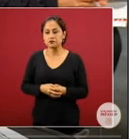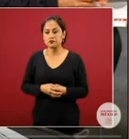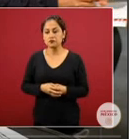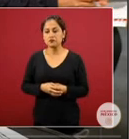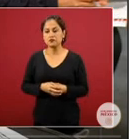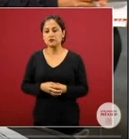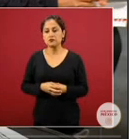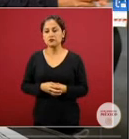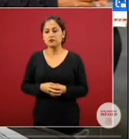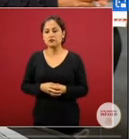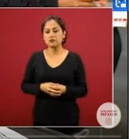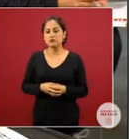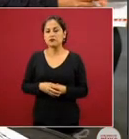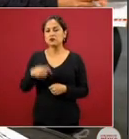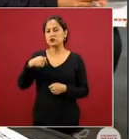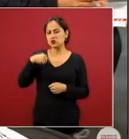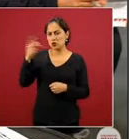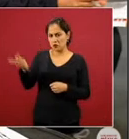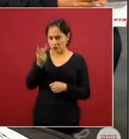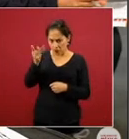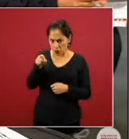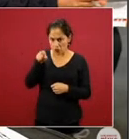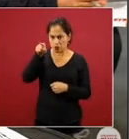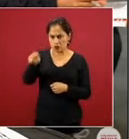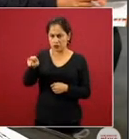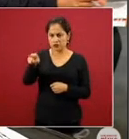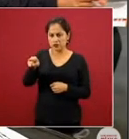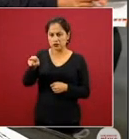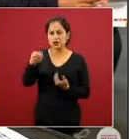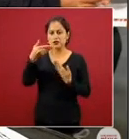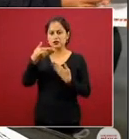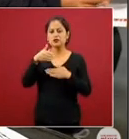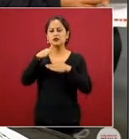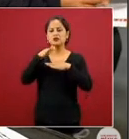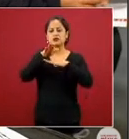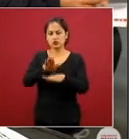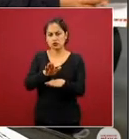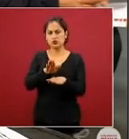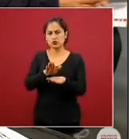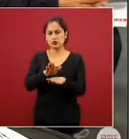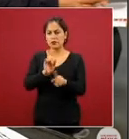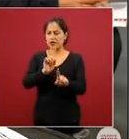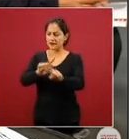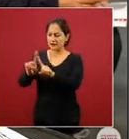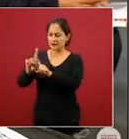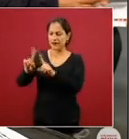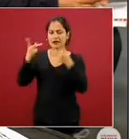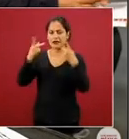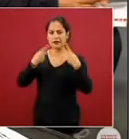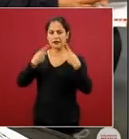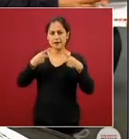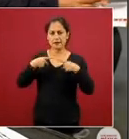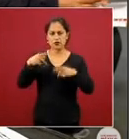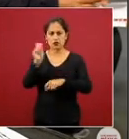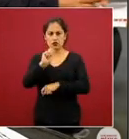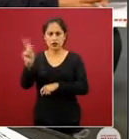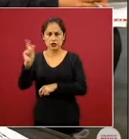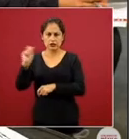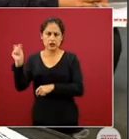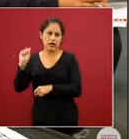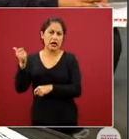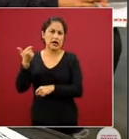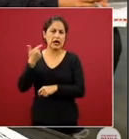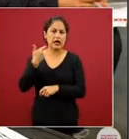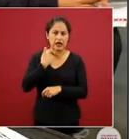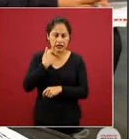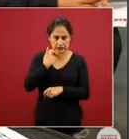la pregunta para usted es respecto a lo que han dicho los especialistas ex funcionarios sobre el manejo de la